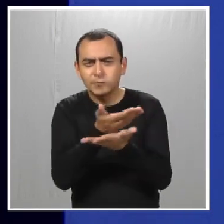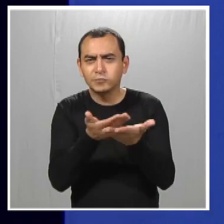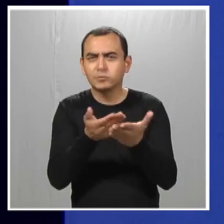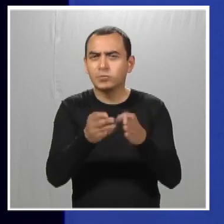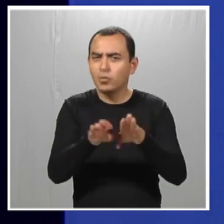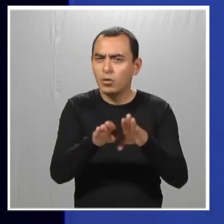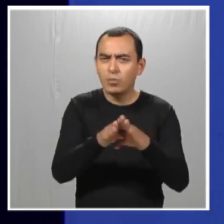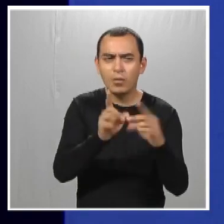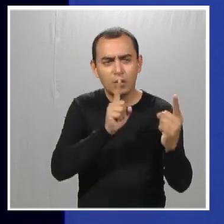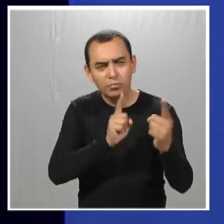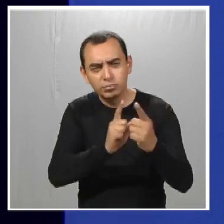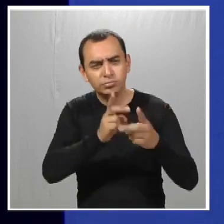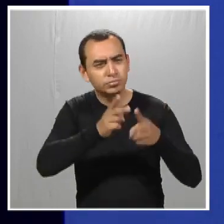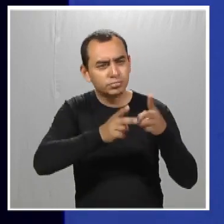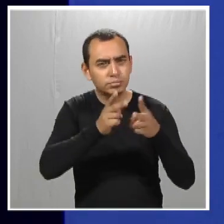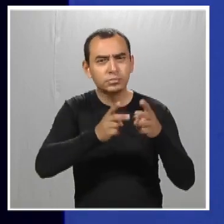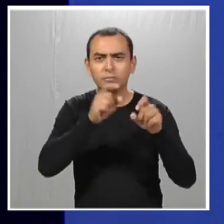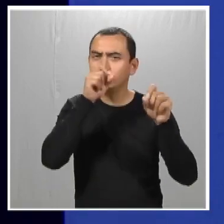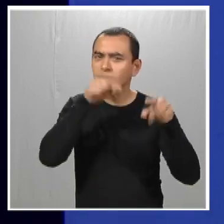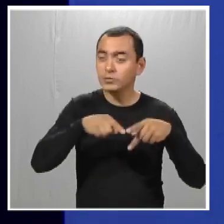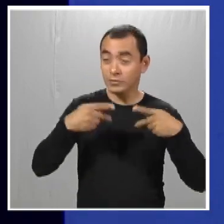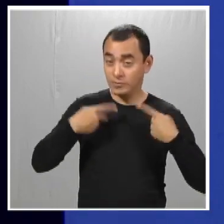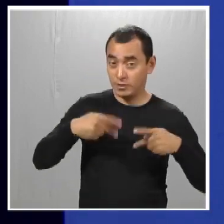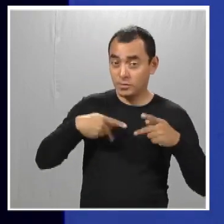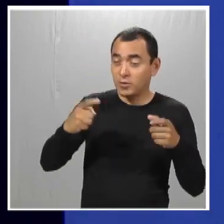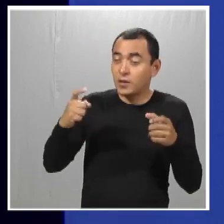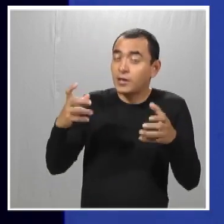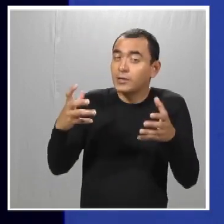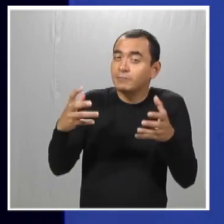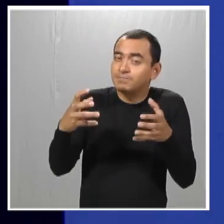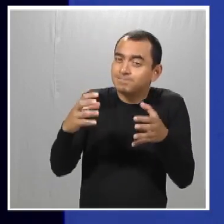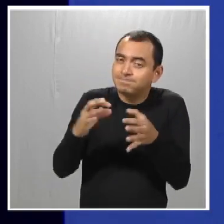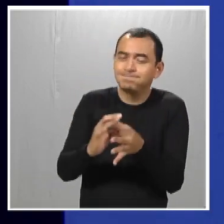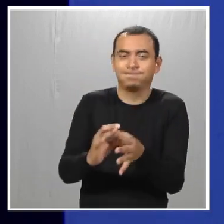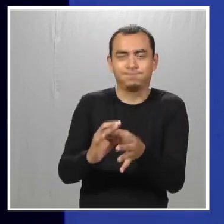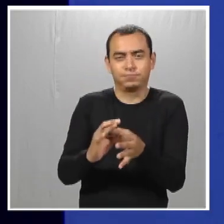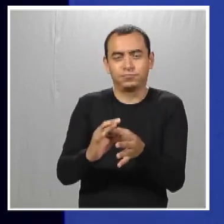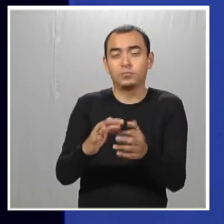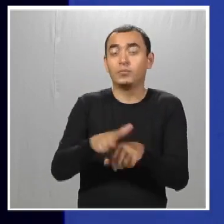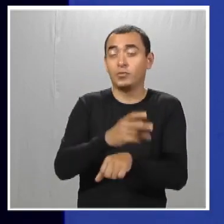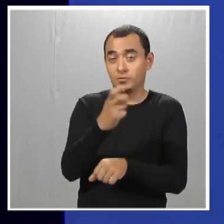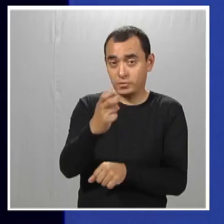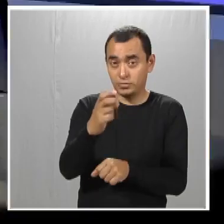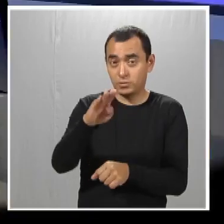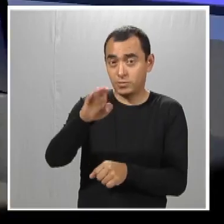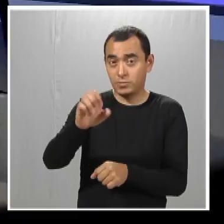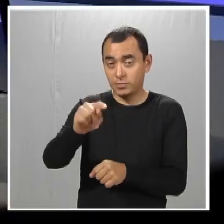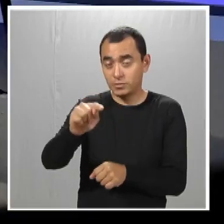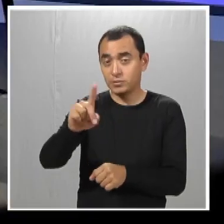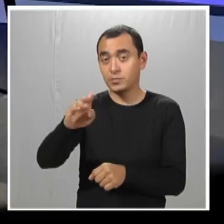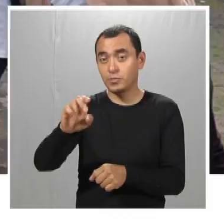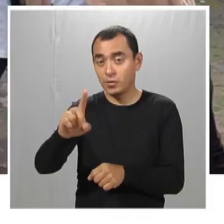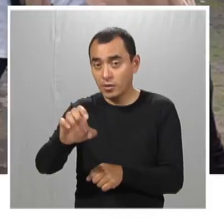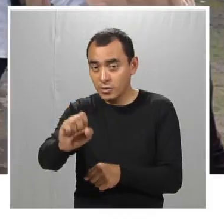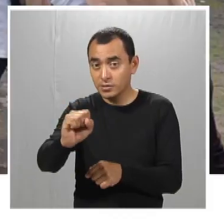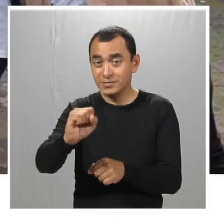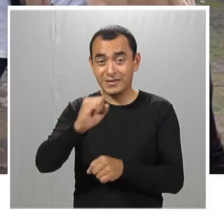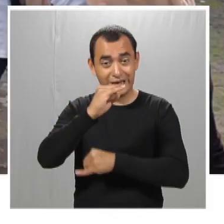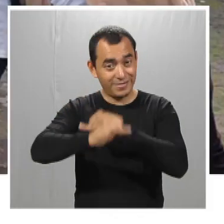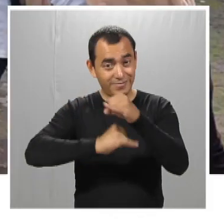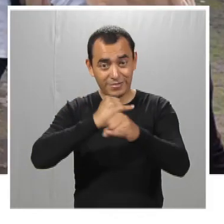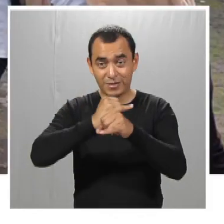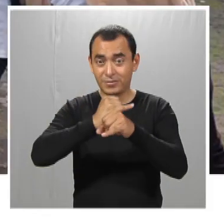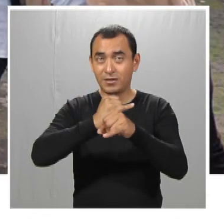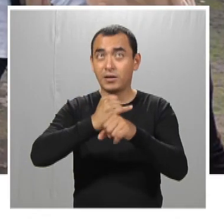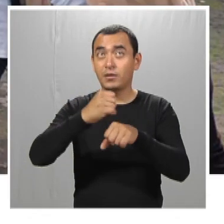social, cómo se conducen ante los demás y que la sociedad también los integre. Entonces, de ahí nace Best Bodies. Best Bodies está a nivel